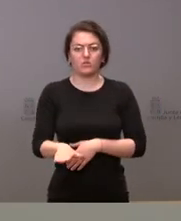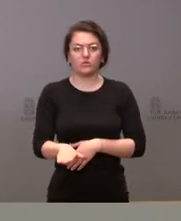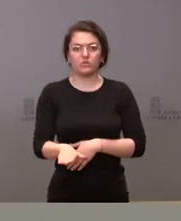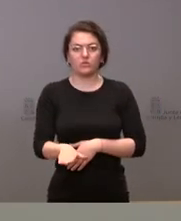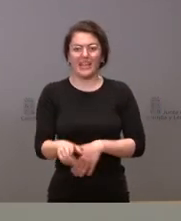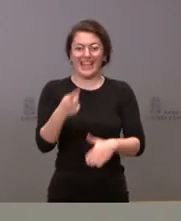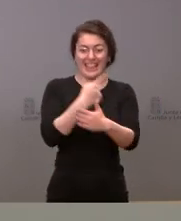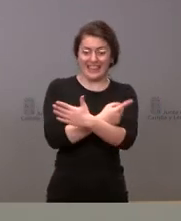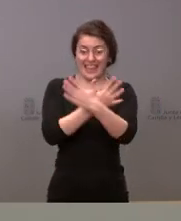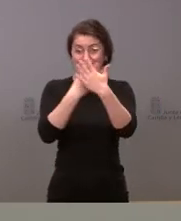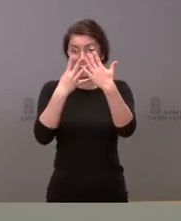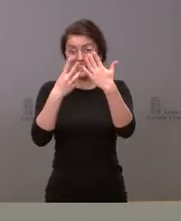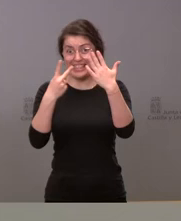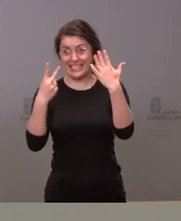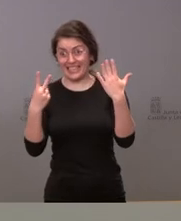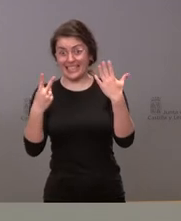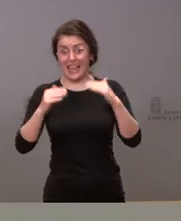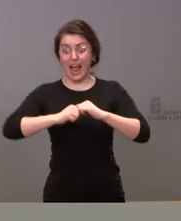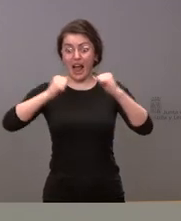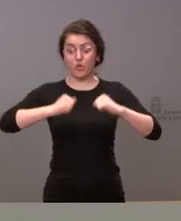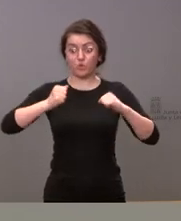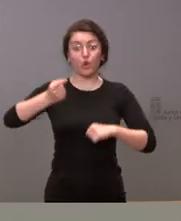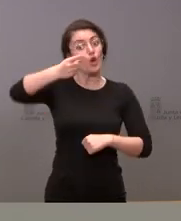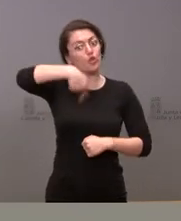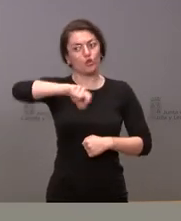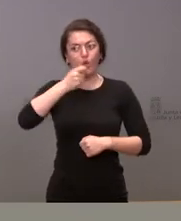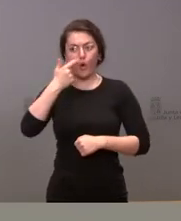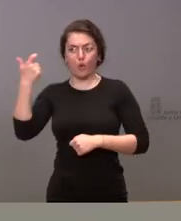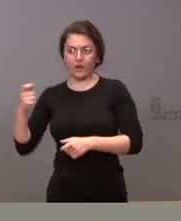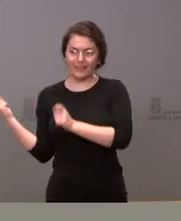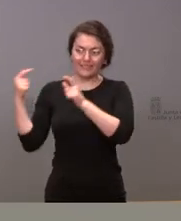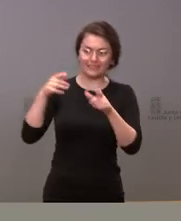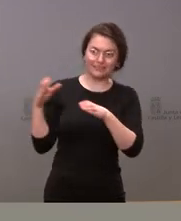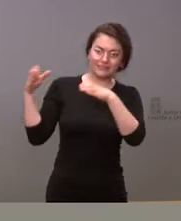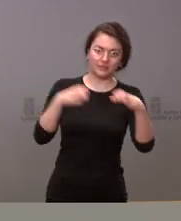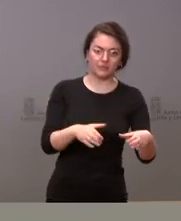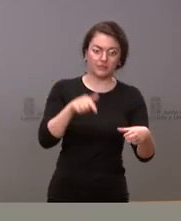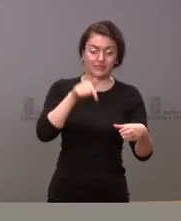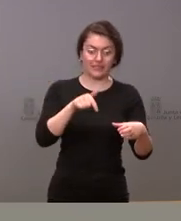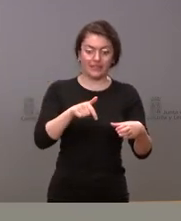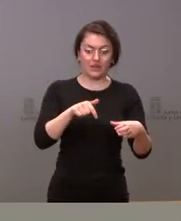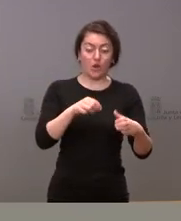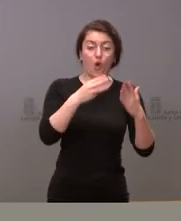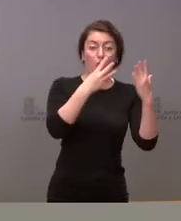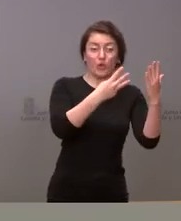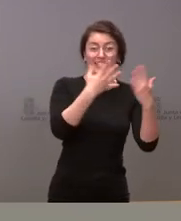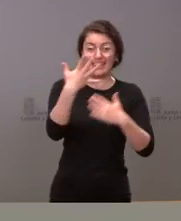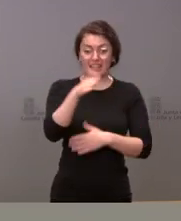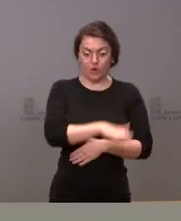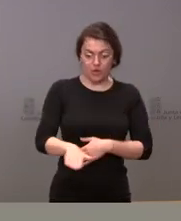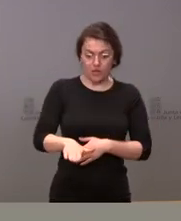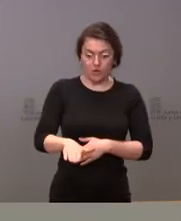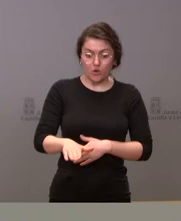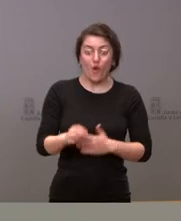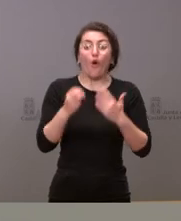17 adultos todos ellos ucranianos y de los 85 niños 84 son los